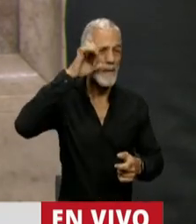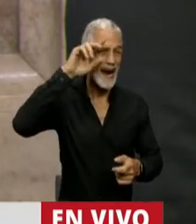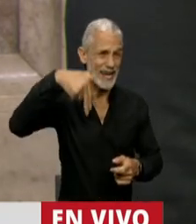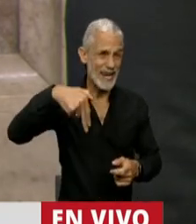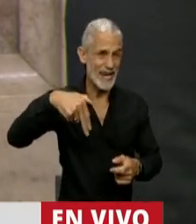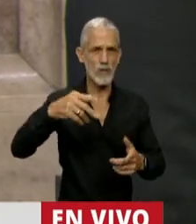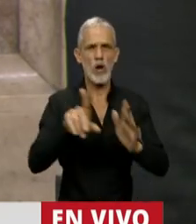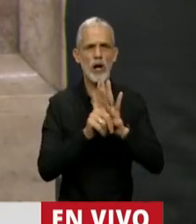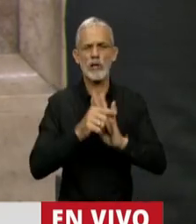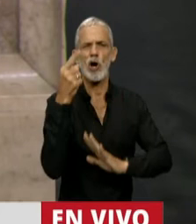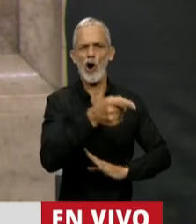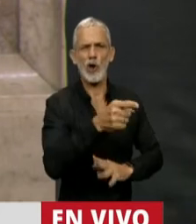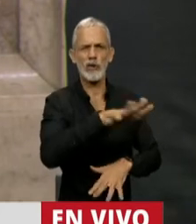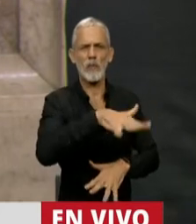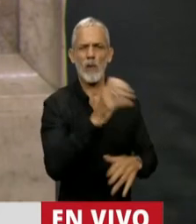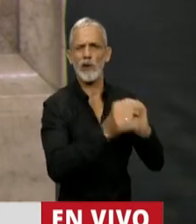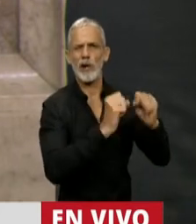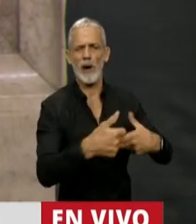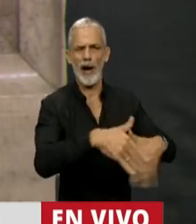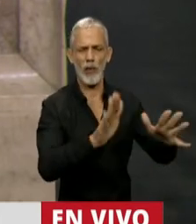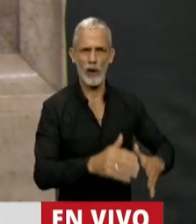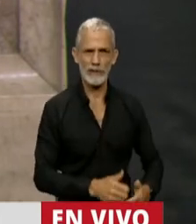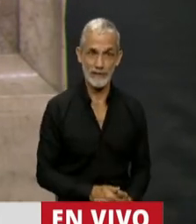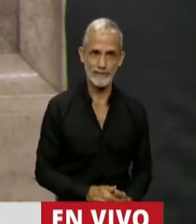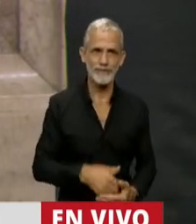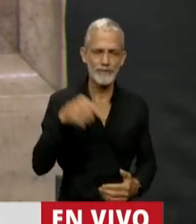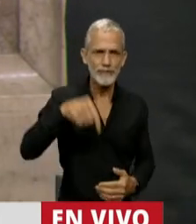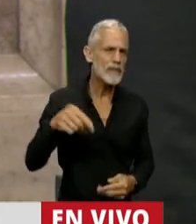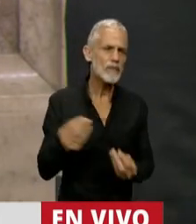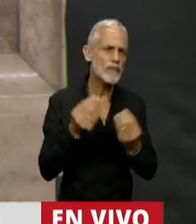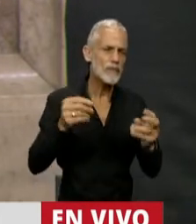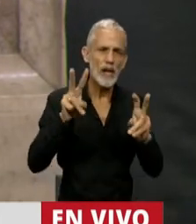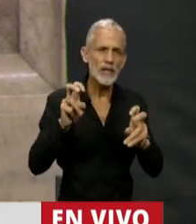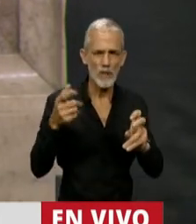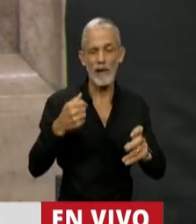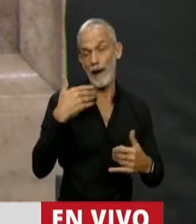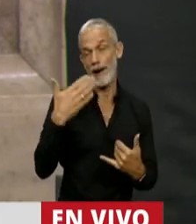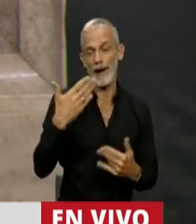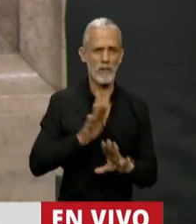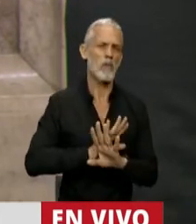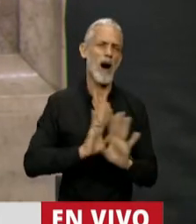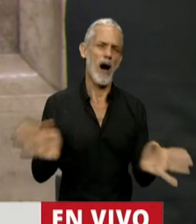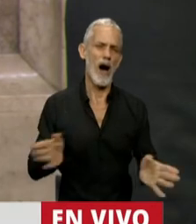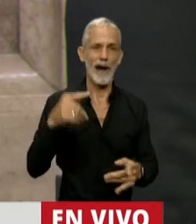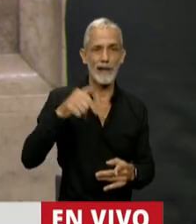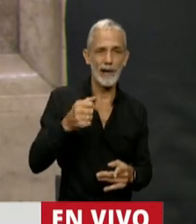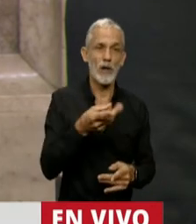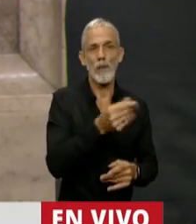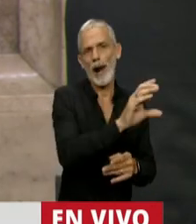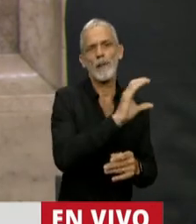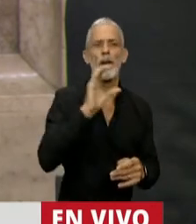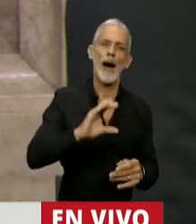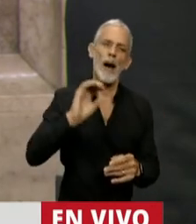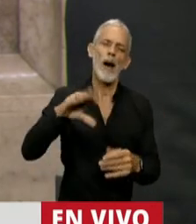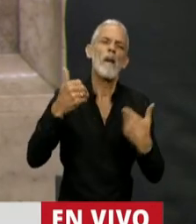tantas leyes en contra del pueblo trabajador. Entonces, presidente, acá no nos vengan con el cuento de que estos recursos son